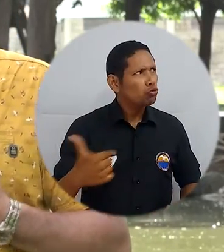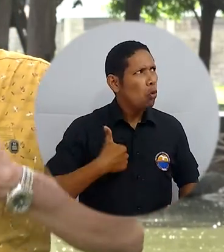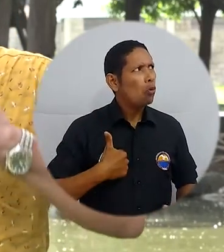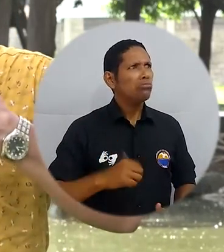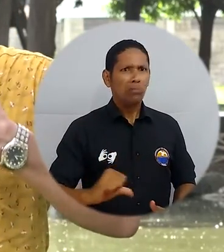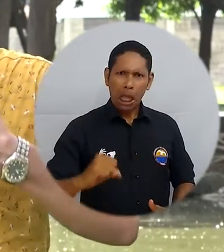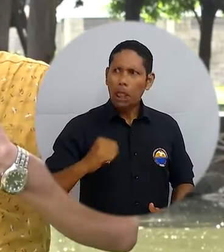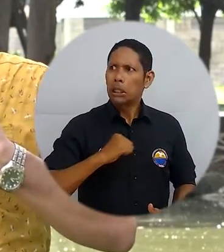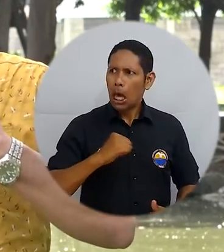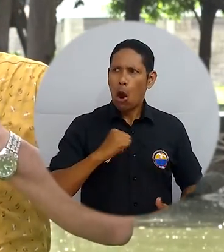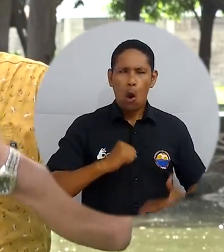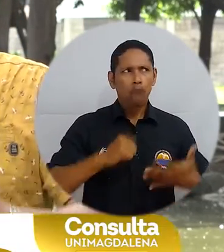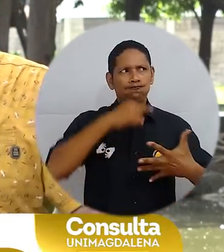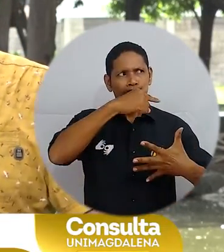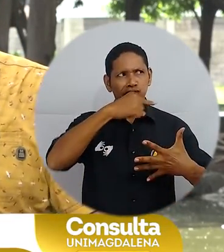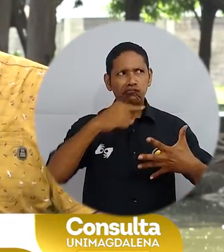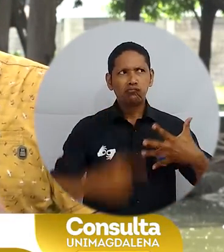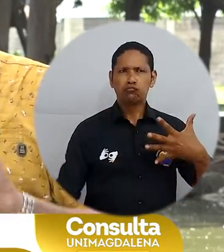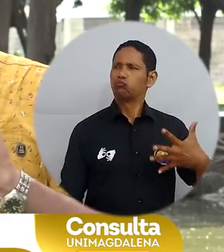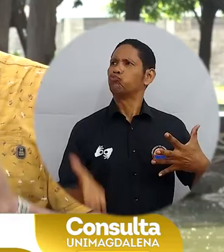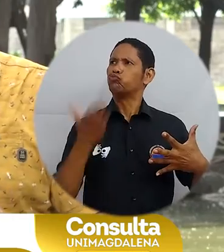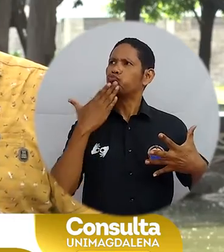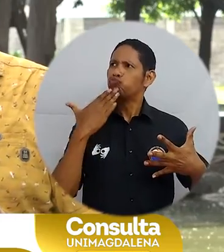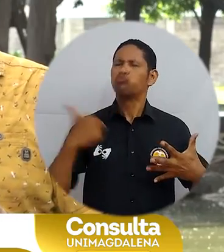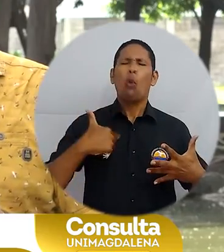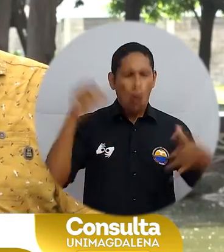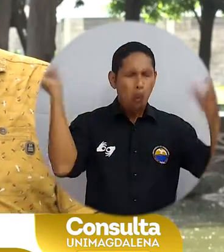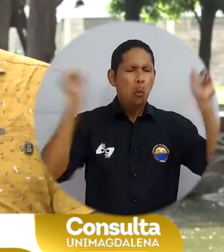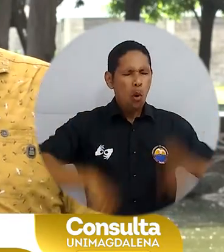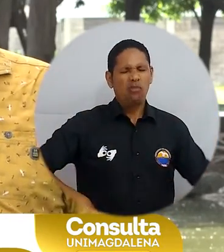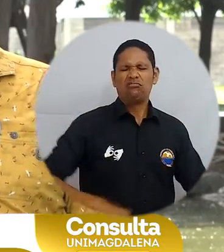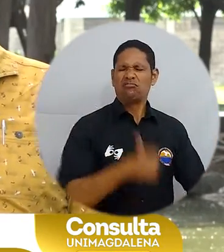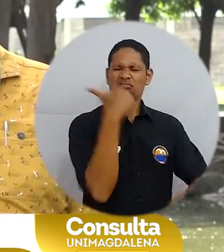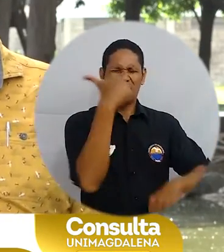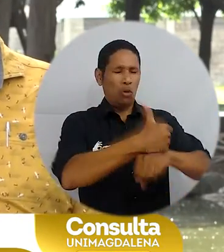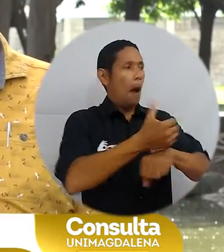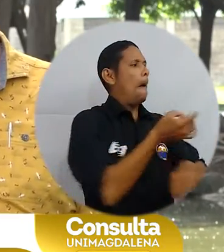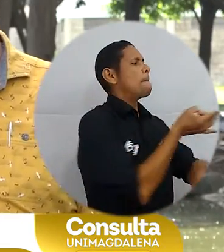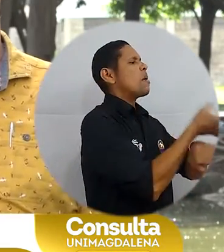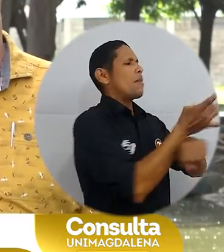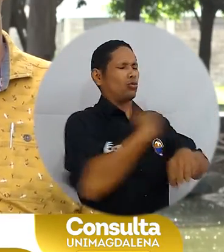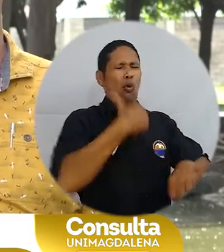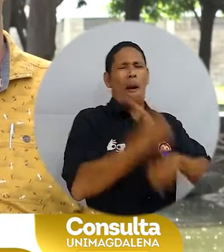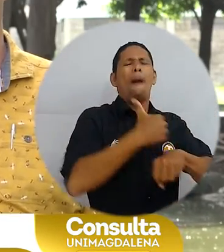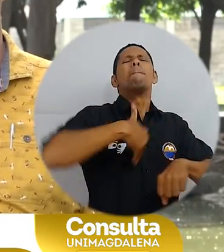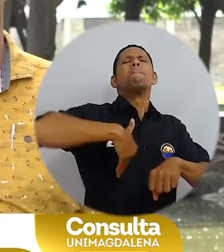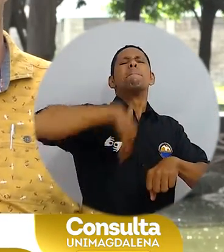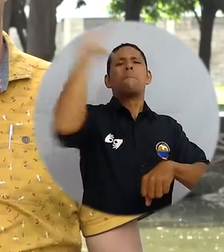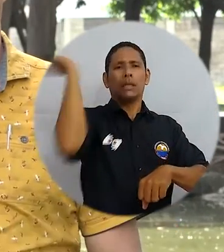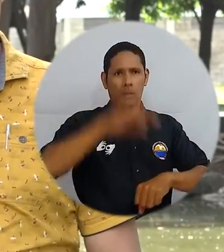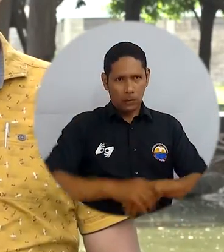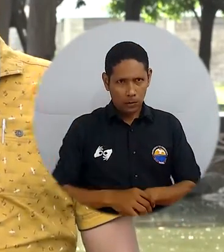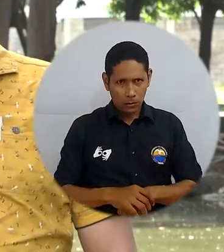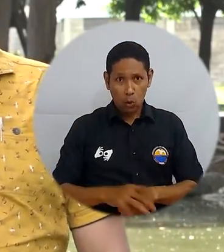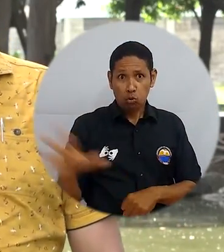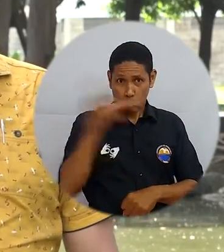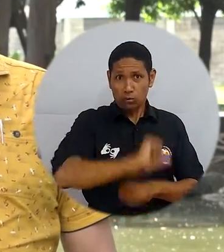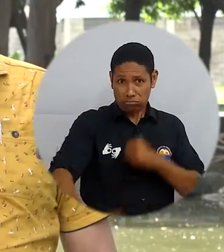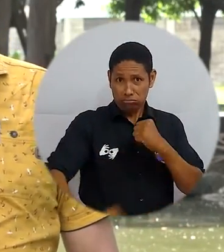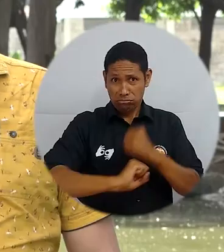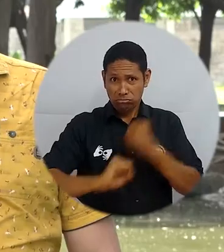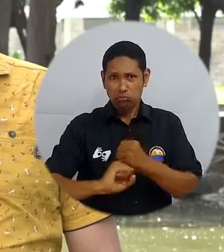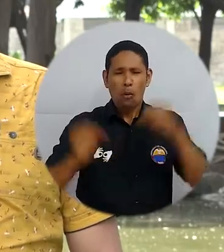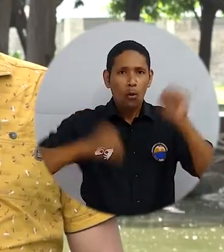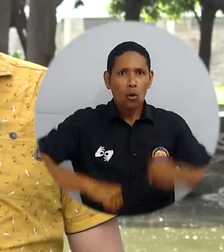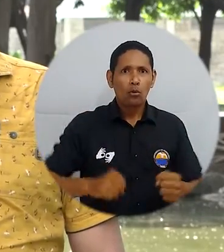persona, me considero con las cualidades y las calidades para ser el mejor rector que haya tenido esta universidad en toda su historia. Con el